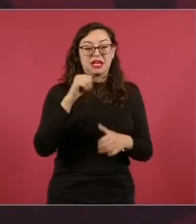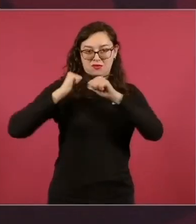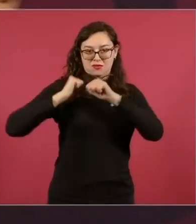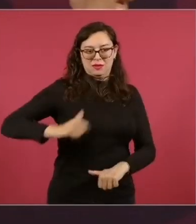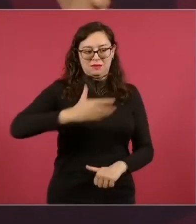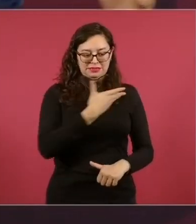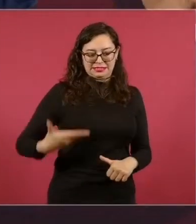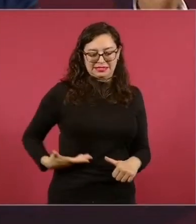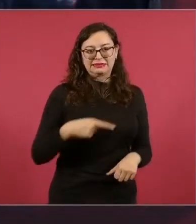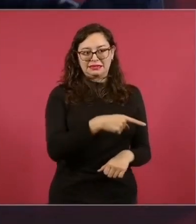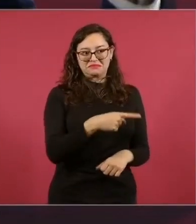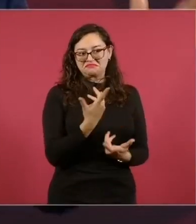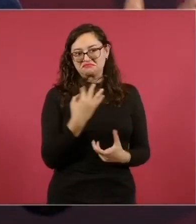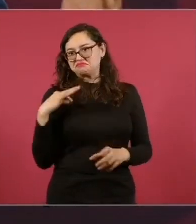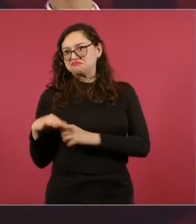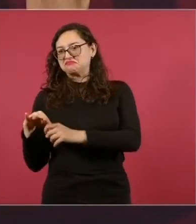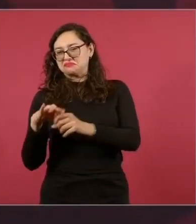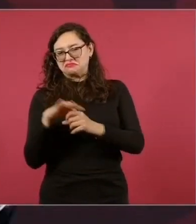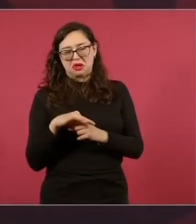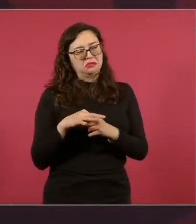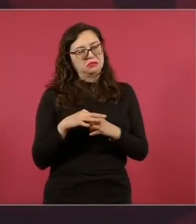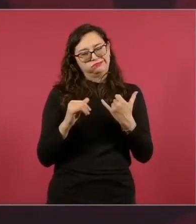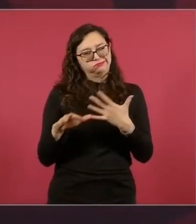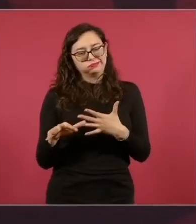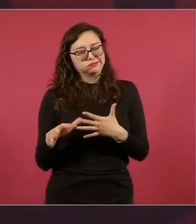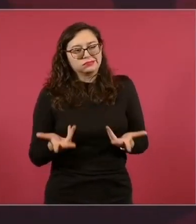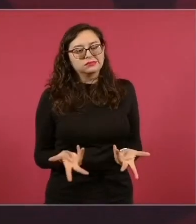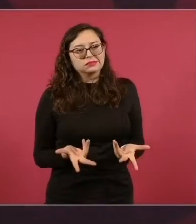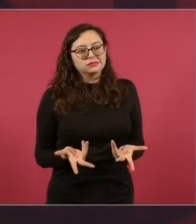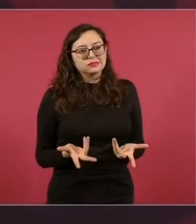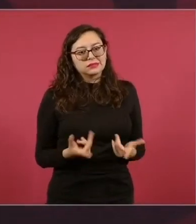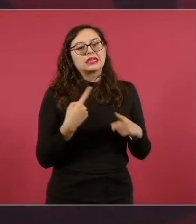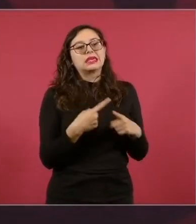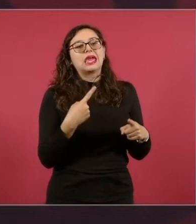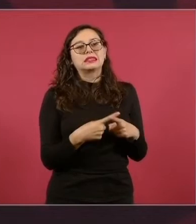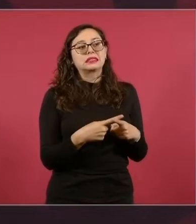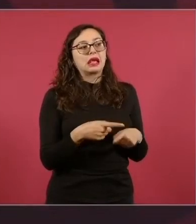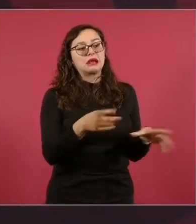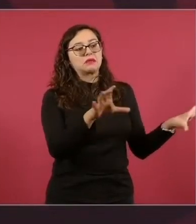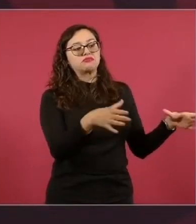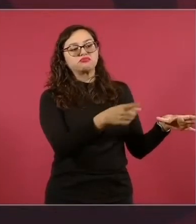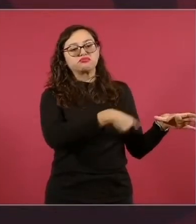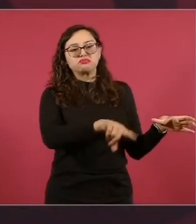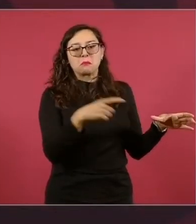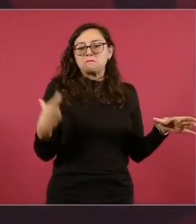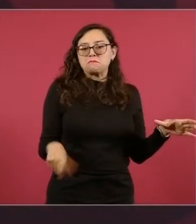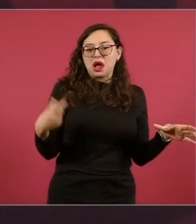llega porque lo impulsaron, lo apoyaron, potentados,